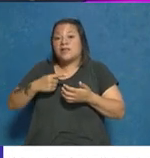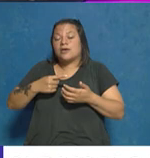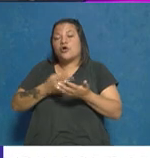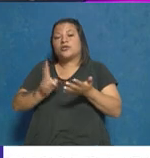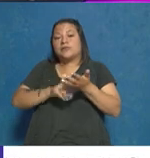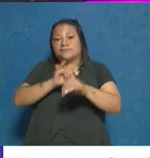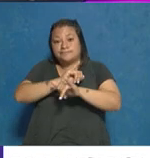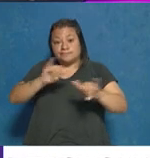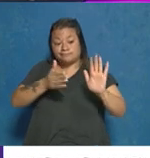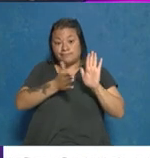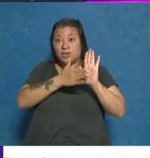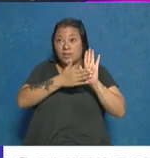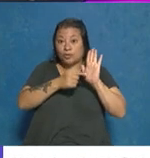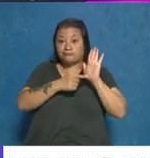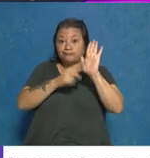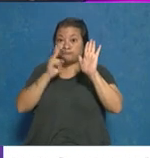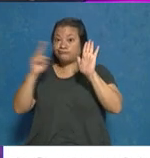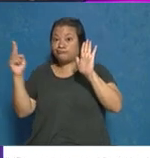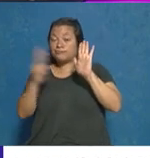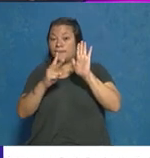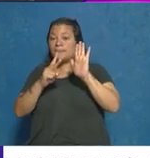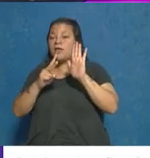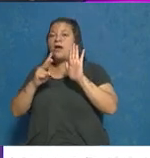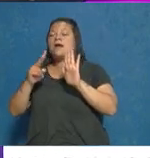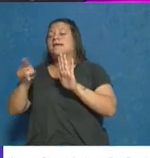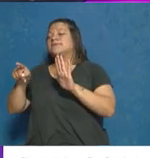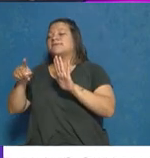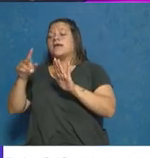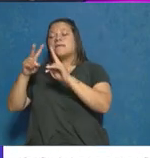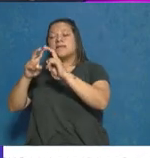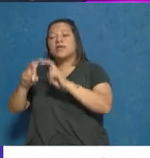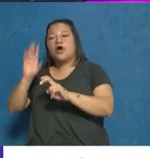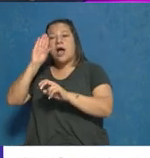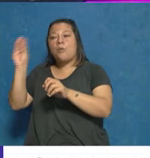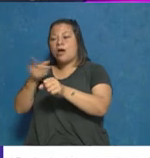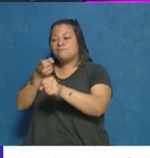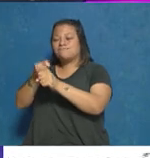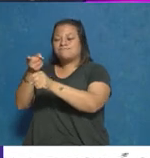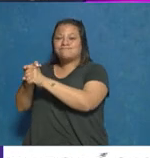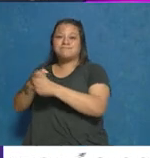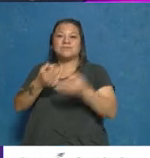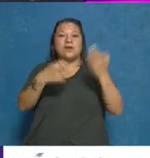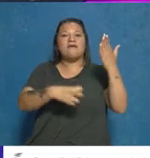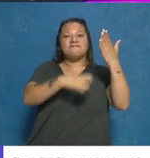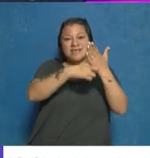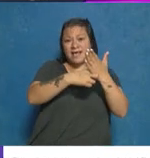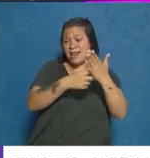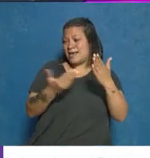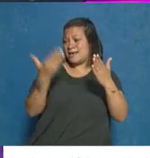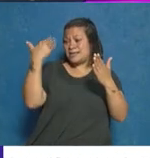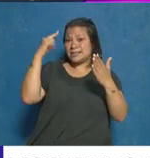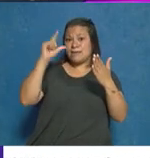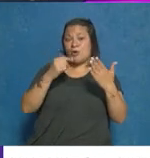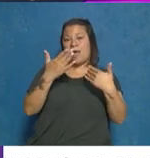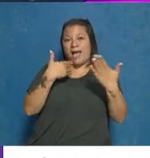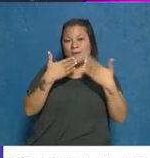hemos presentado hoy es la versión de la defensa. Seguro que el fiscal, como habló el otro día con nosotros, el